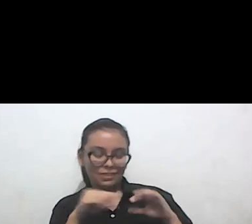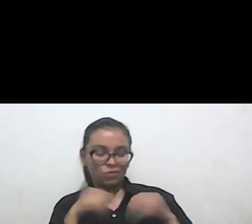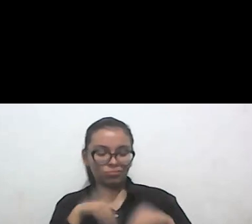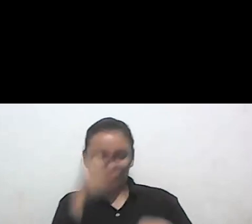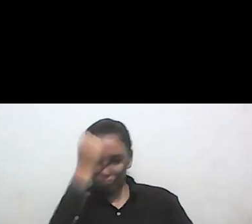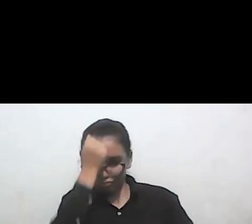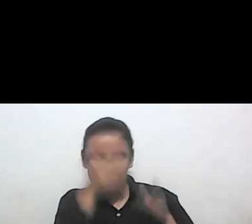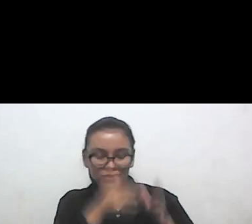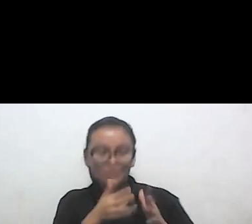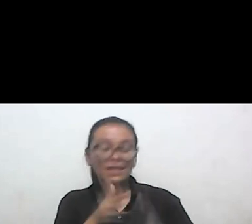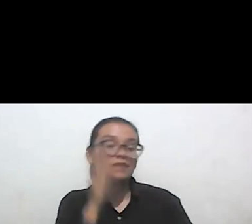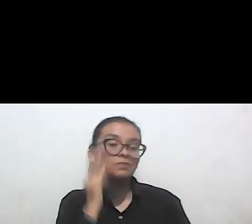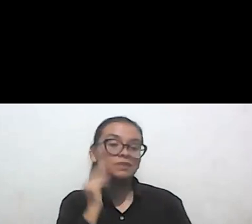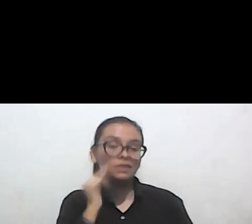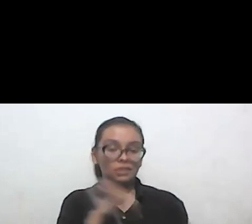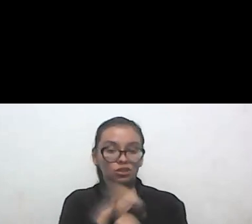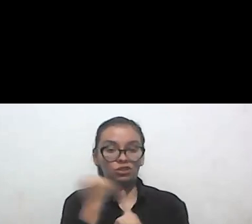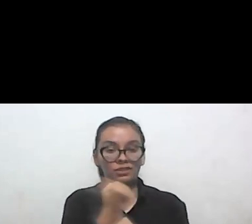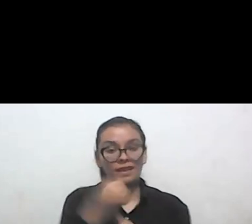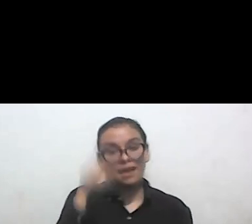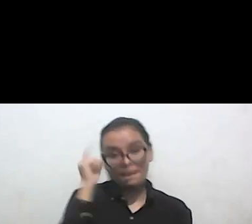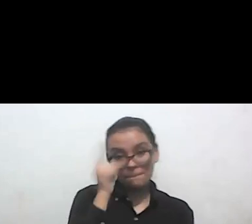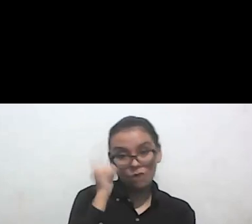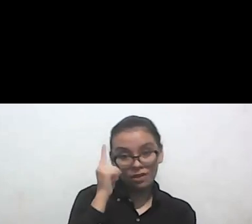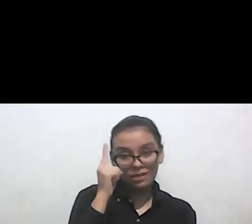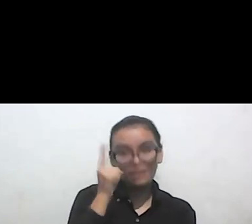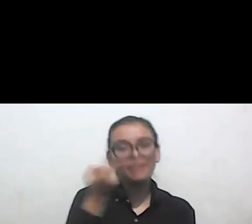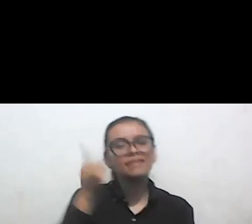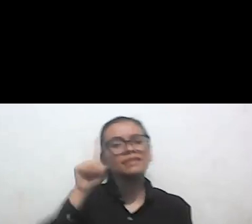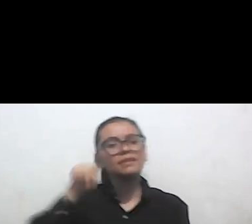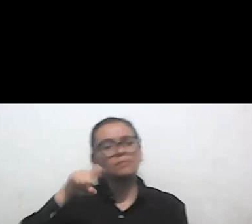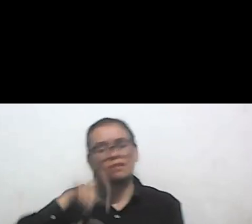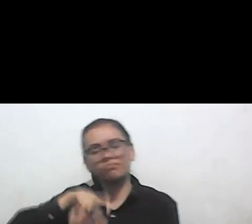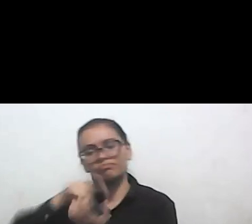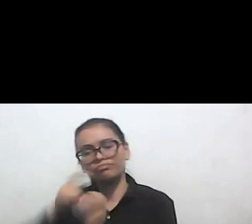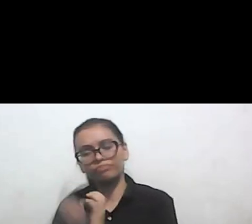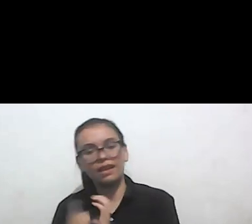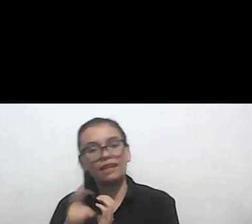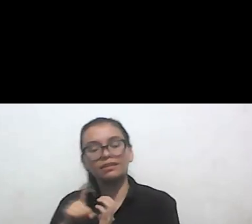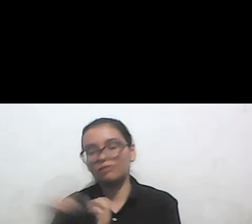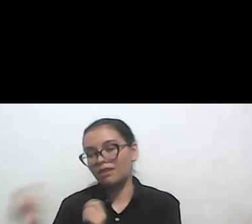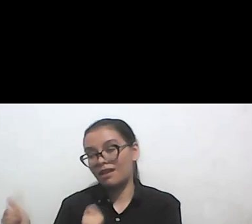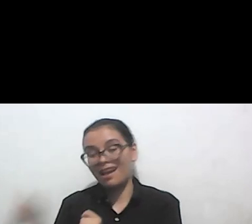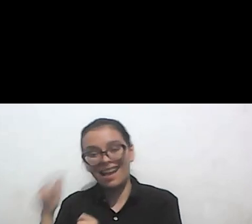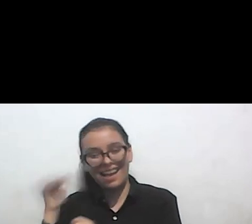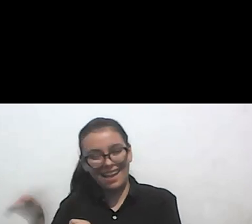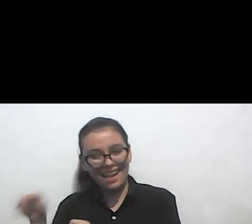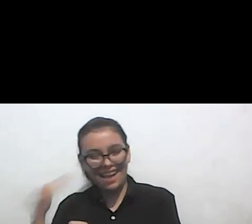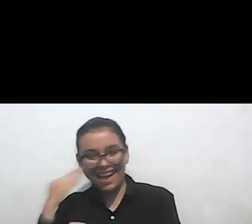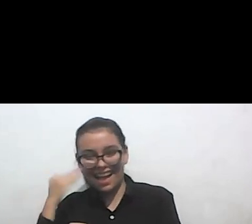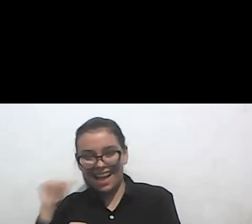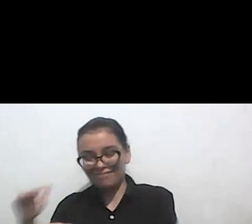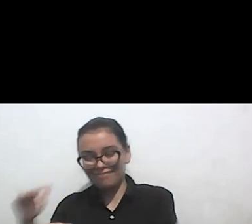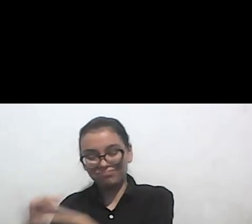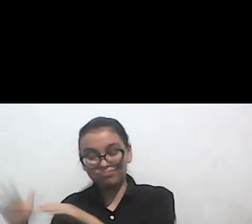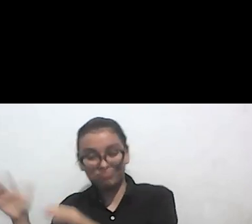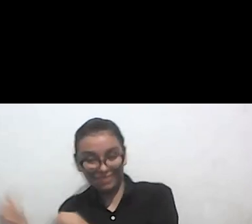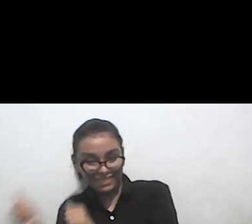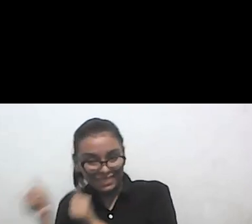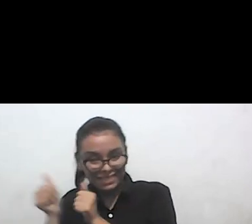sociales y políticas y una lectiva donde colaboro con una de las profes invitadas que nos acompaña en el día de hoy.